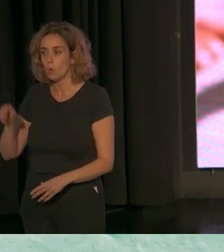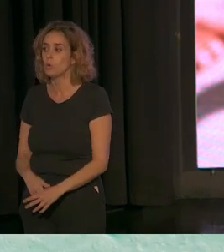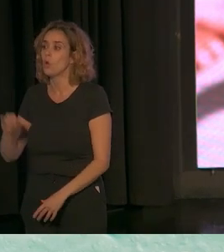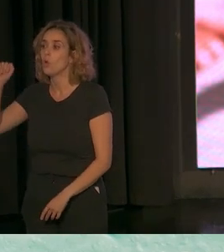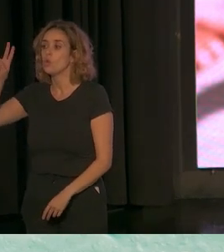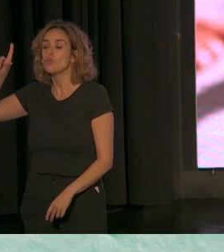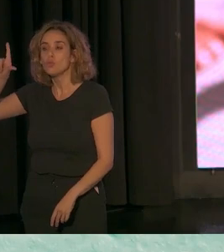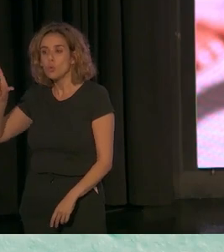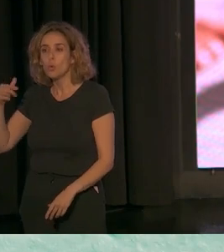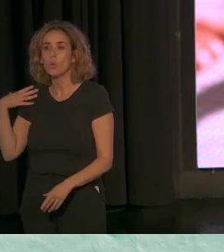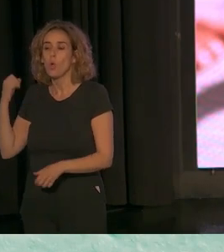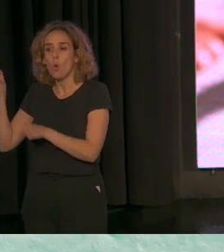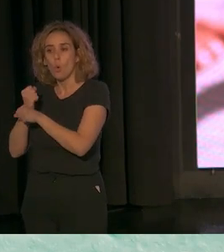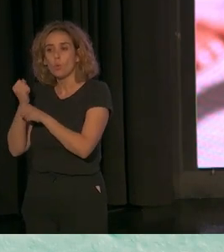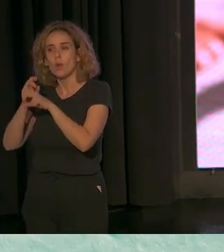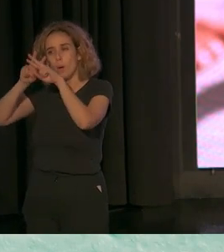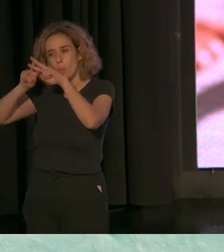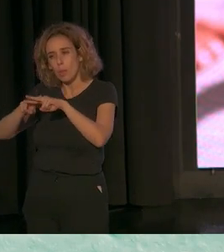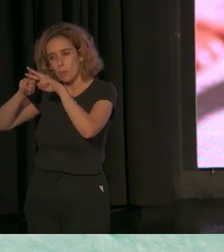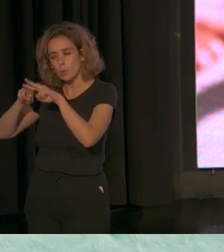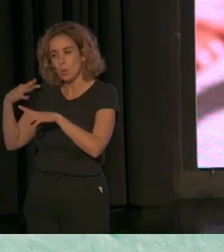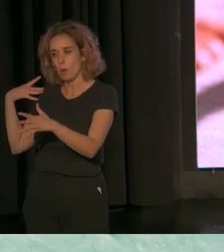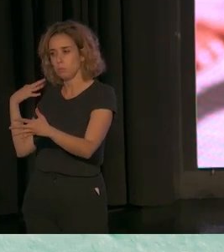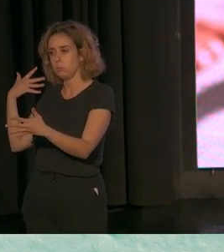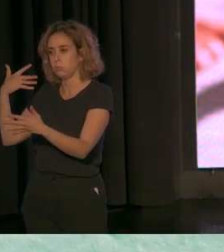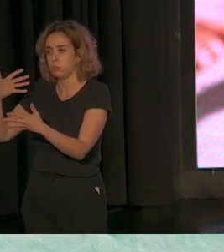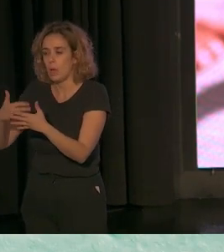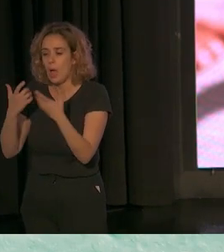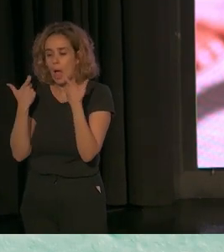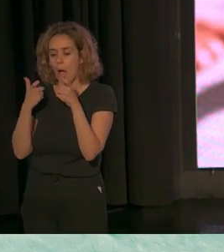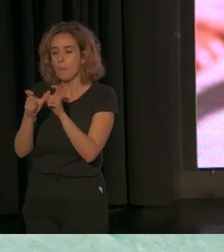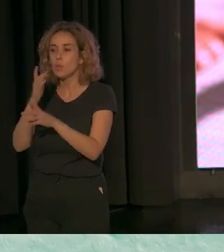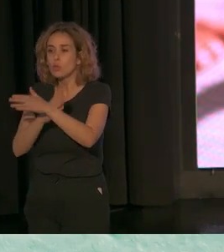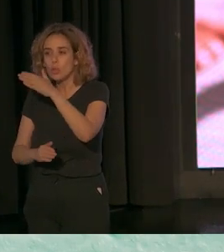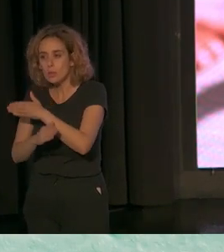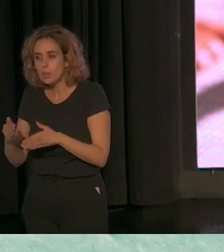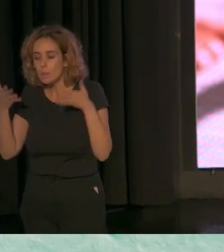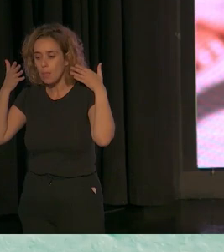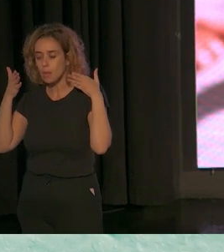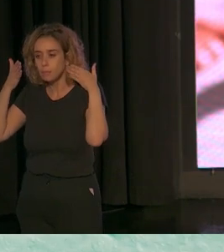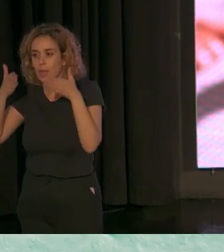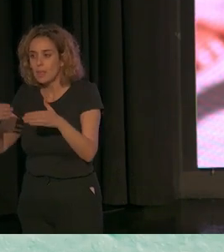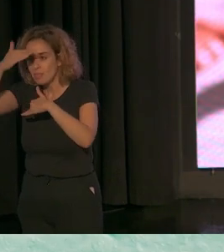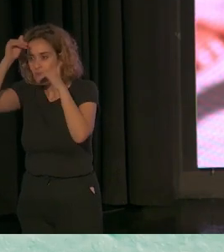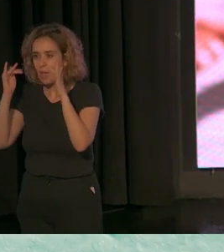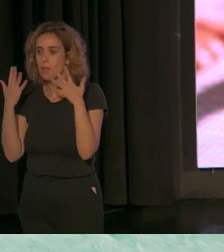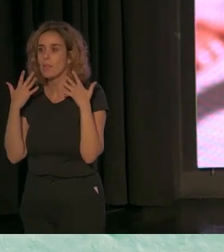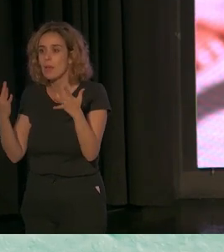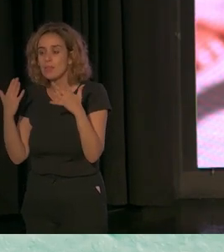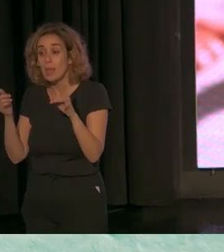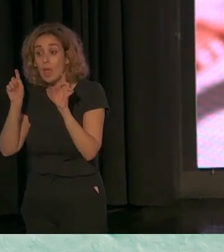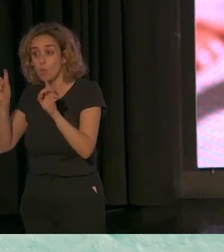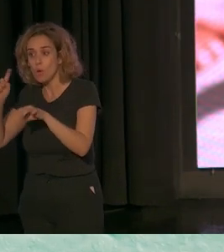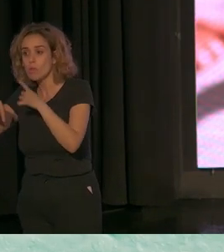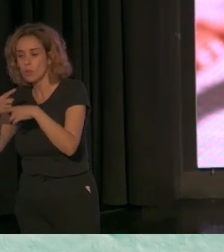Tiene una larga trayectoria como investigador en ámbitos de discapacidad, especialmente yo creo, Climen, que en Atención Temprana y Educación y Familia,